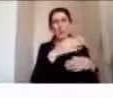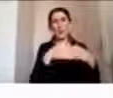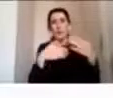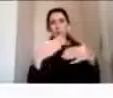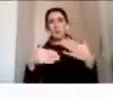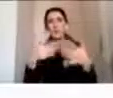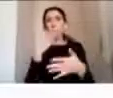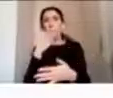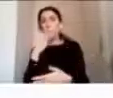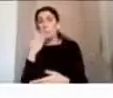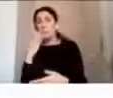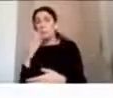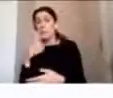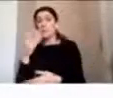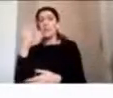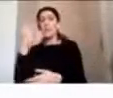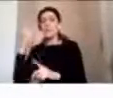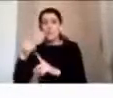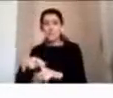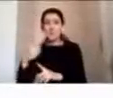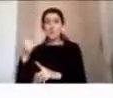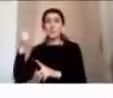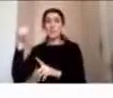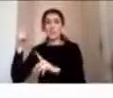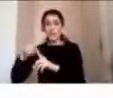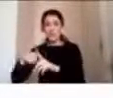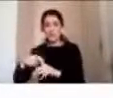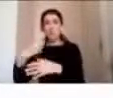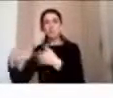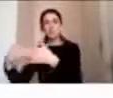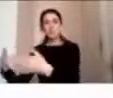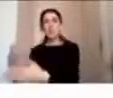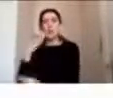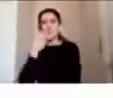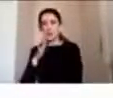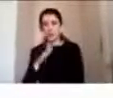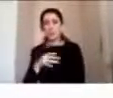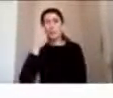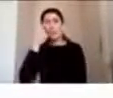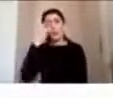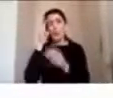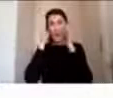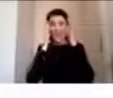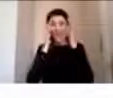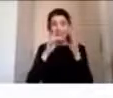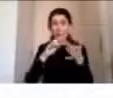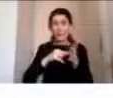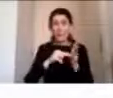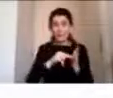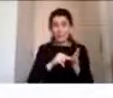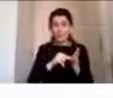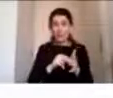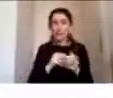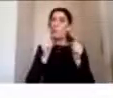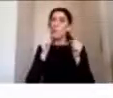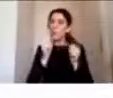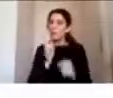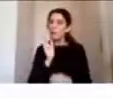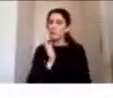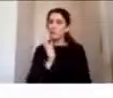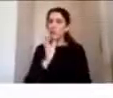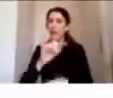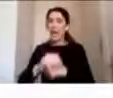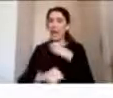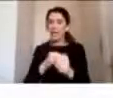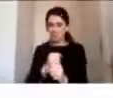sin embargo las dificultades atencionales también pueden registrarse hasta varios años posterior a la lesión sobre todo para los casos de